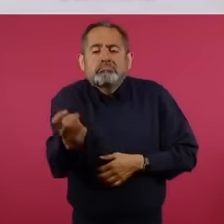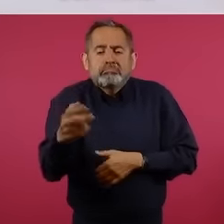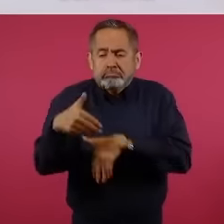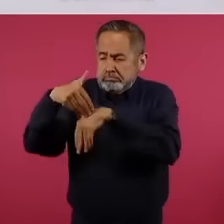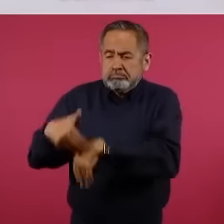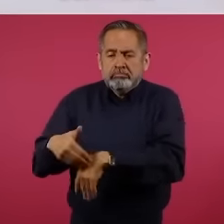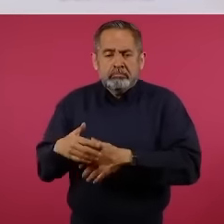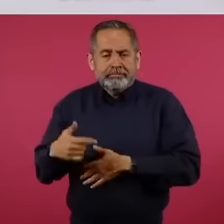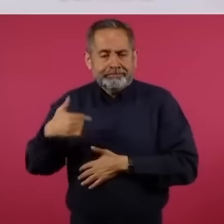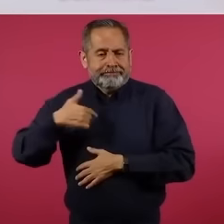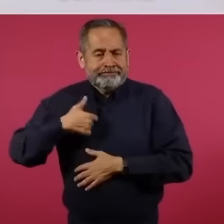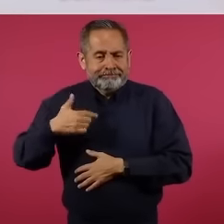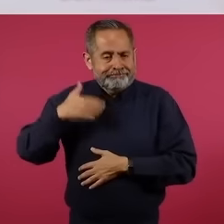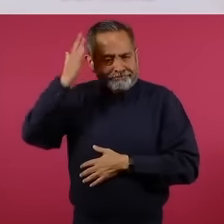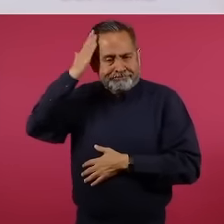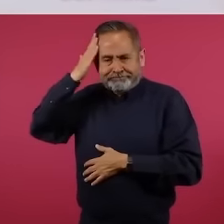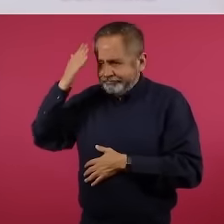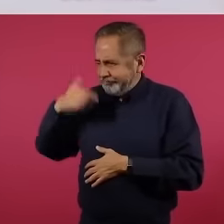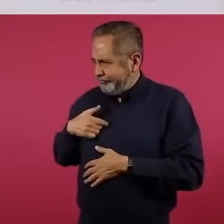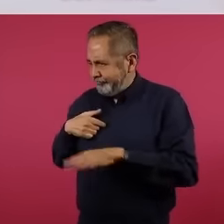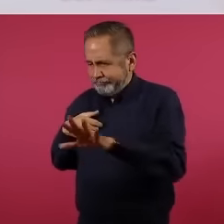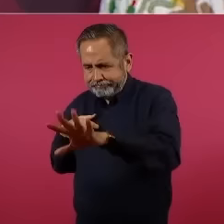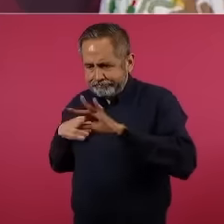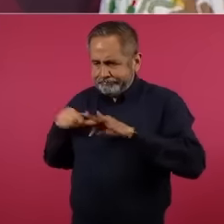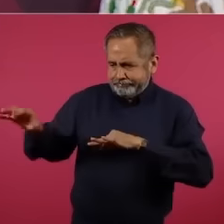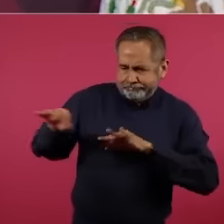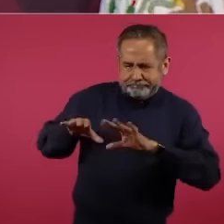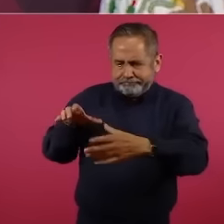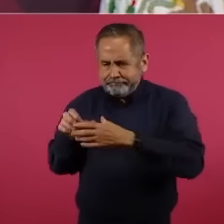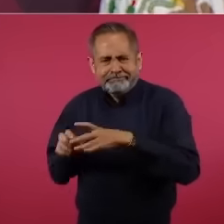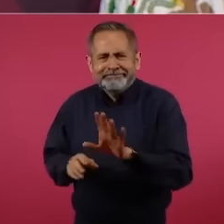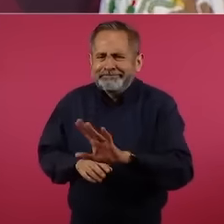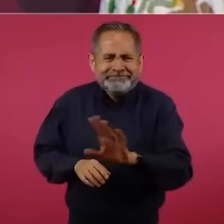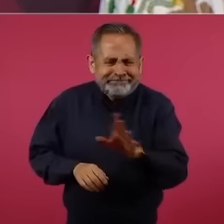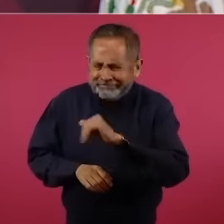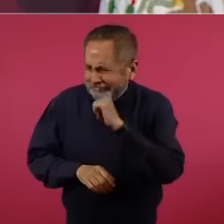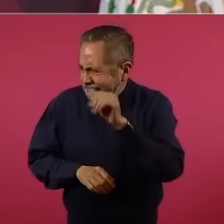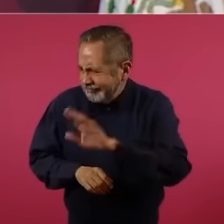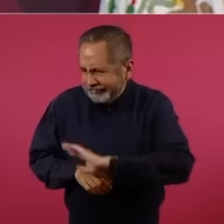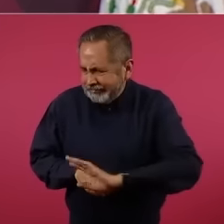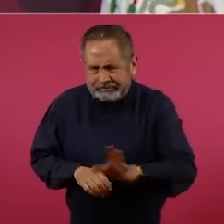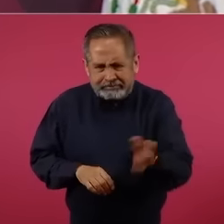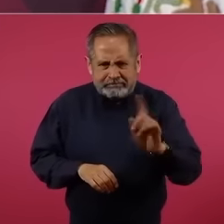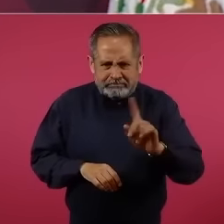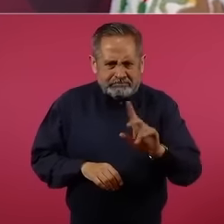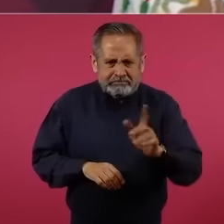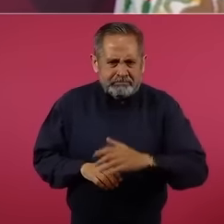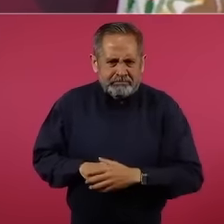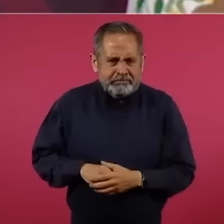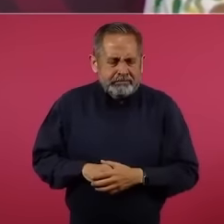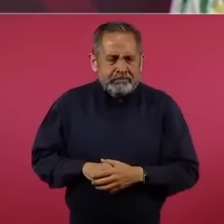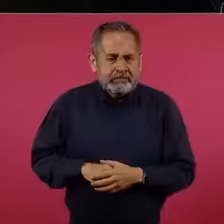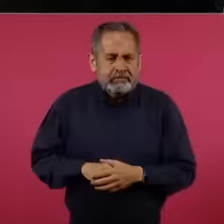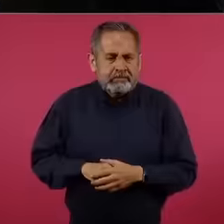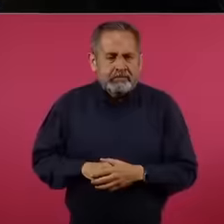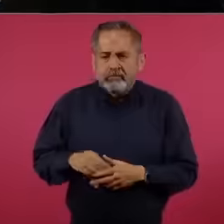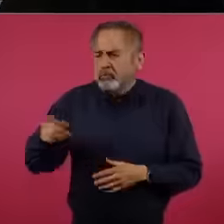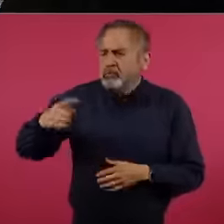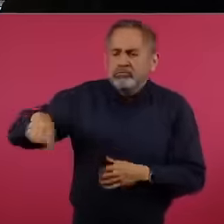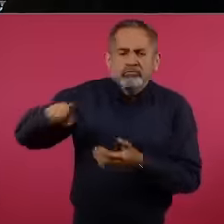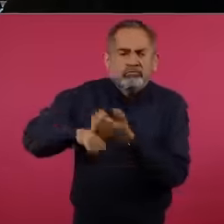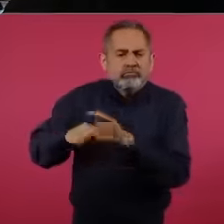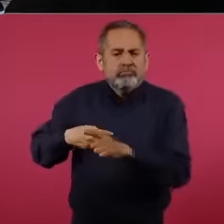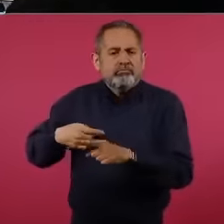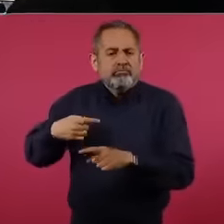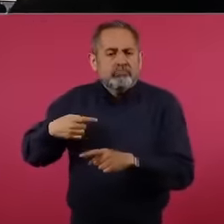no es el dirigente, no son los que mandan,